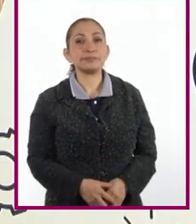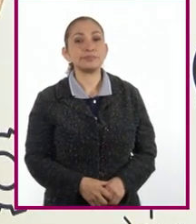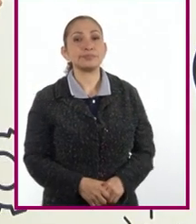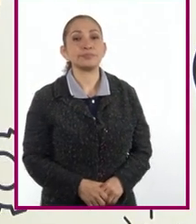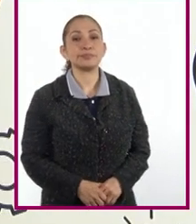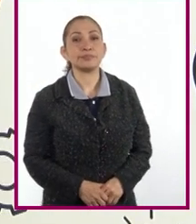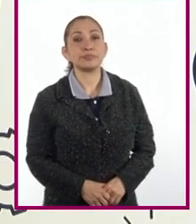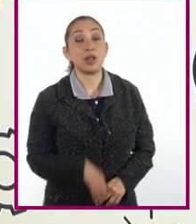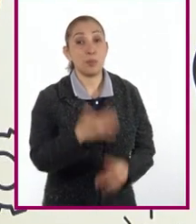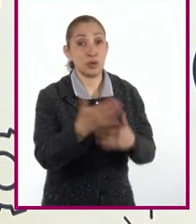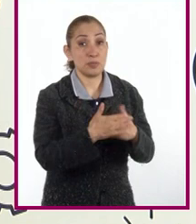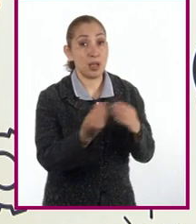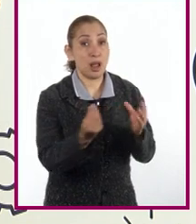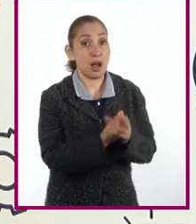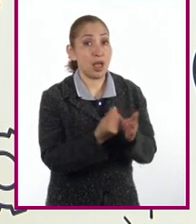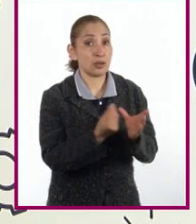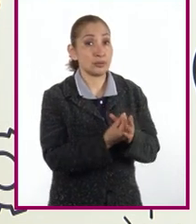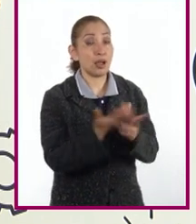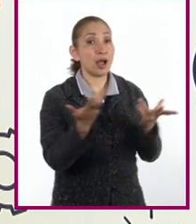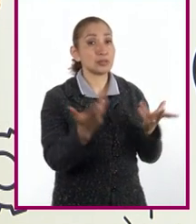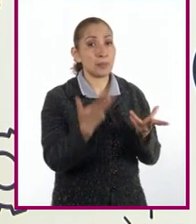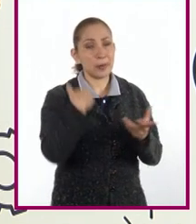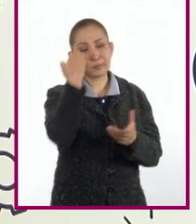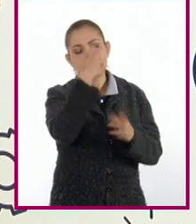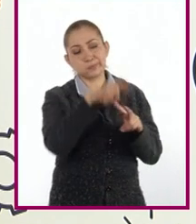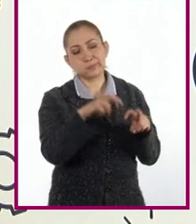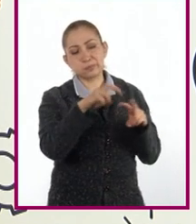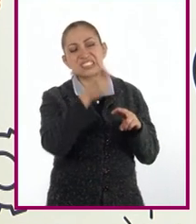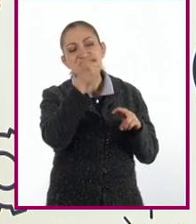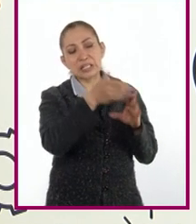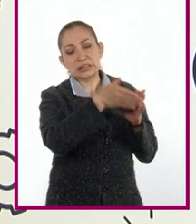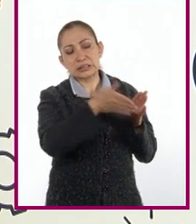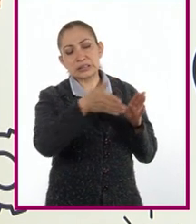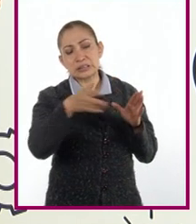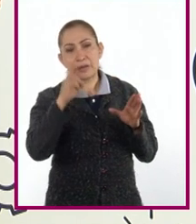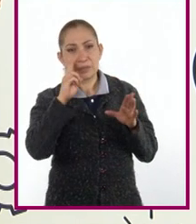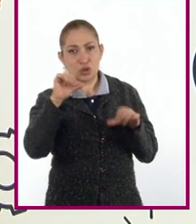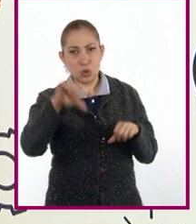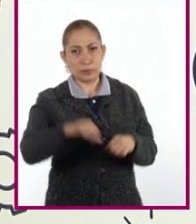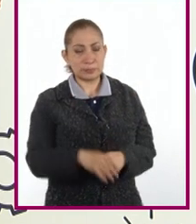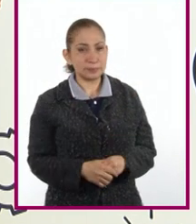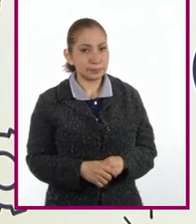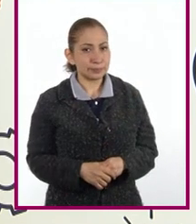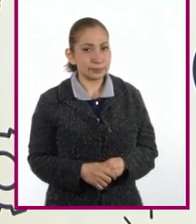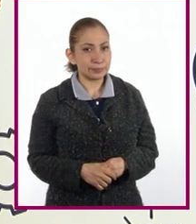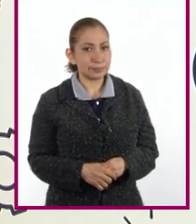En la siguiente sesión, haremos un análisis sistémico sobre lo visto el día de hoy.